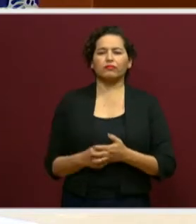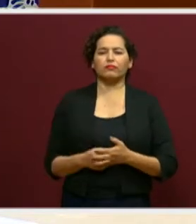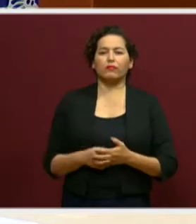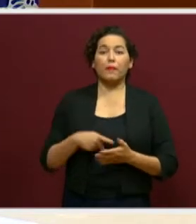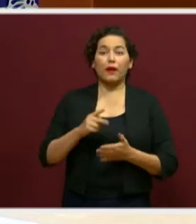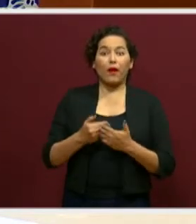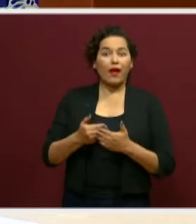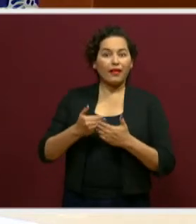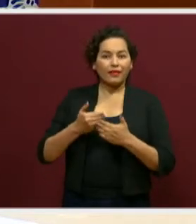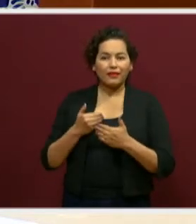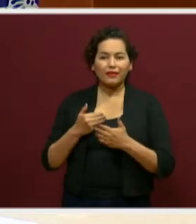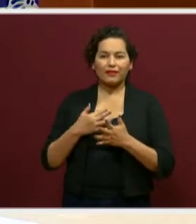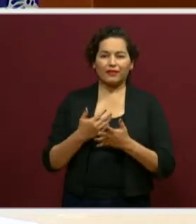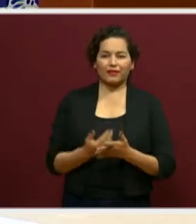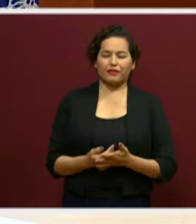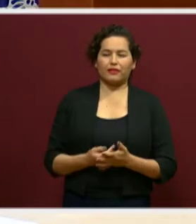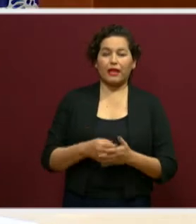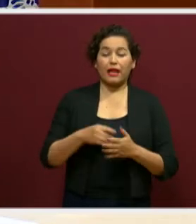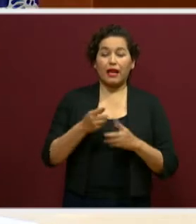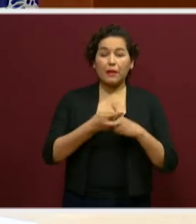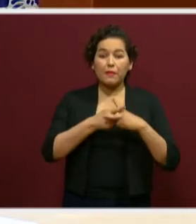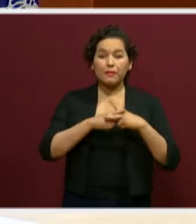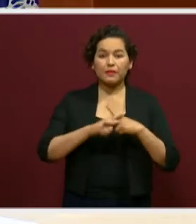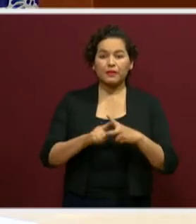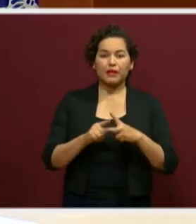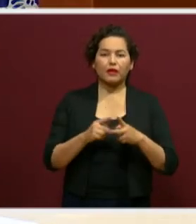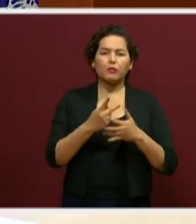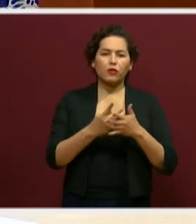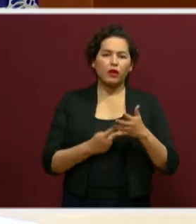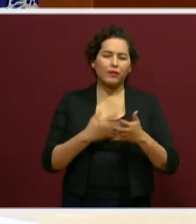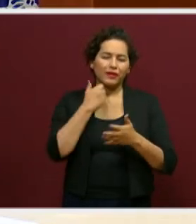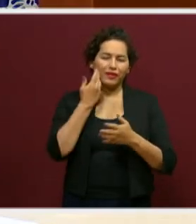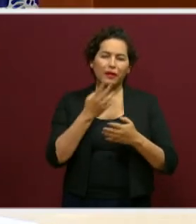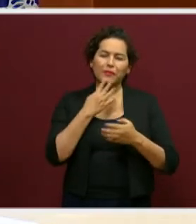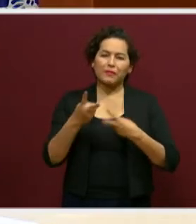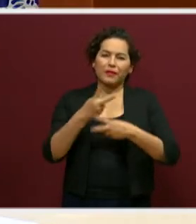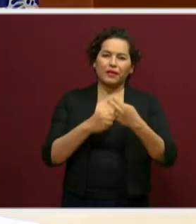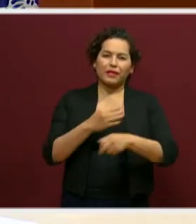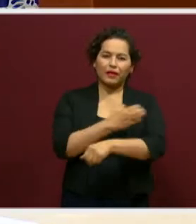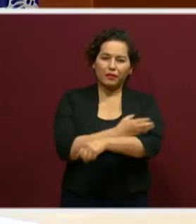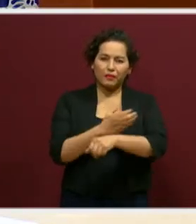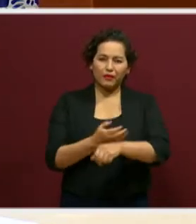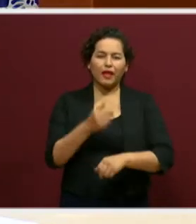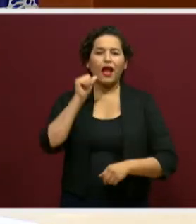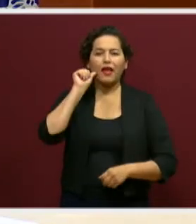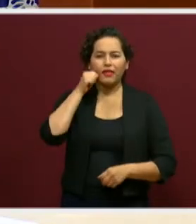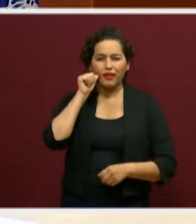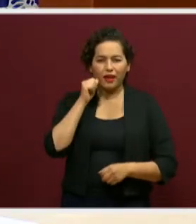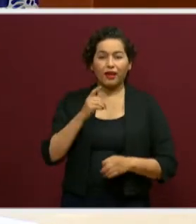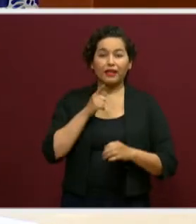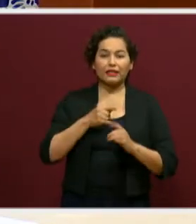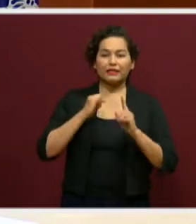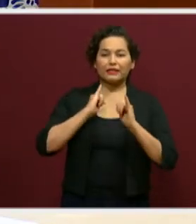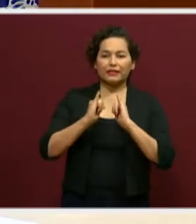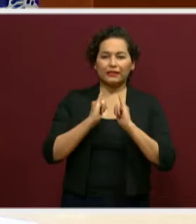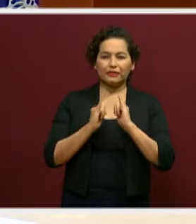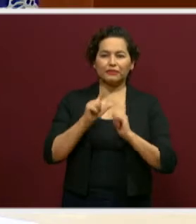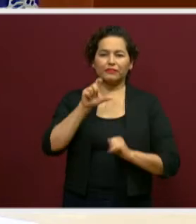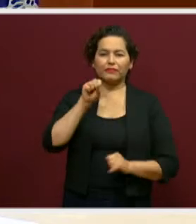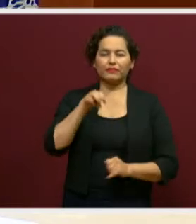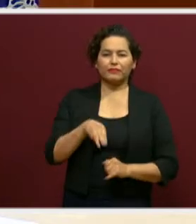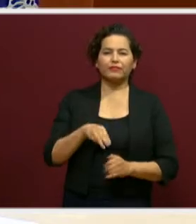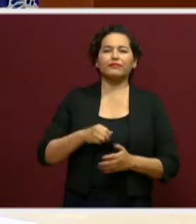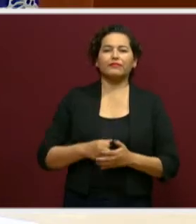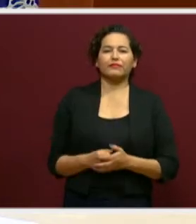comenzar el programa quiero saludar y dar la bienvenida a mi compañera Adriana Rendón González. Ella es intérprete en lengua de señas